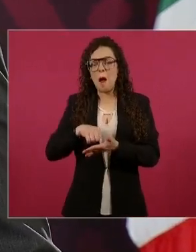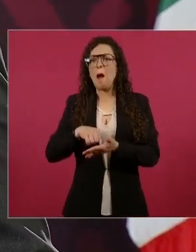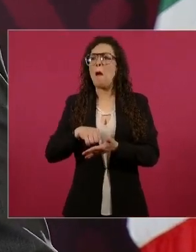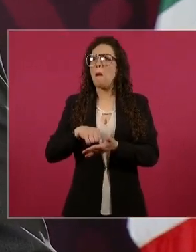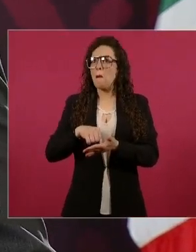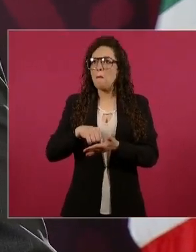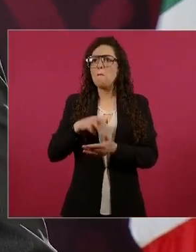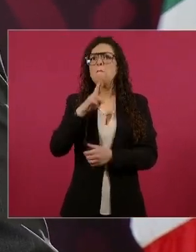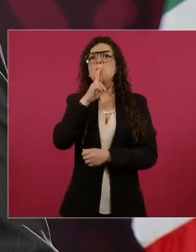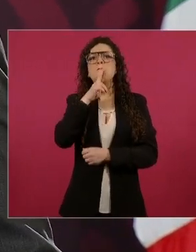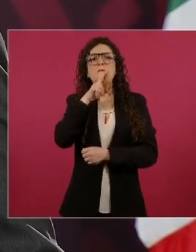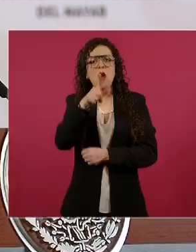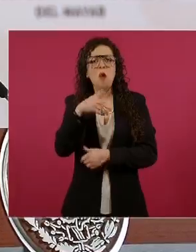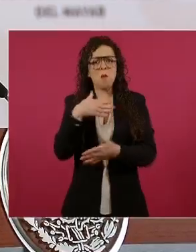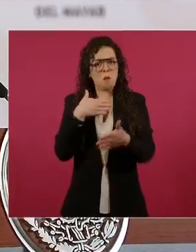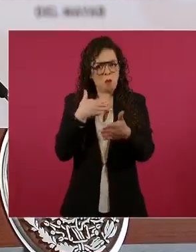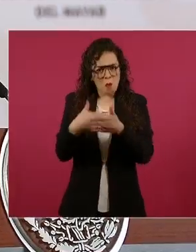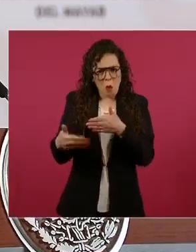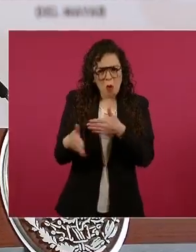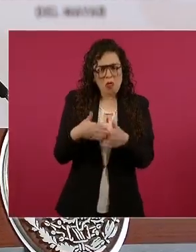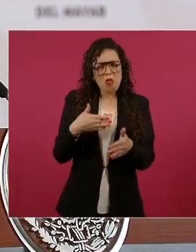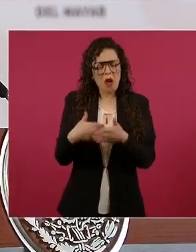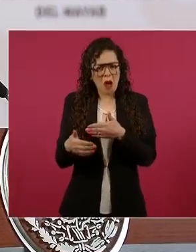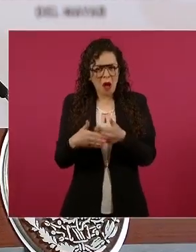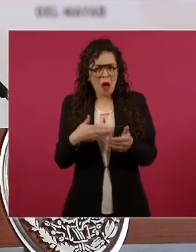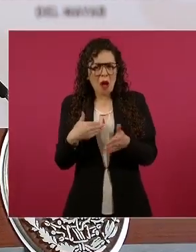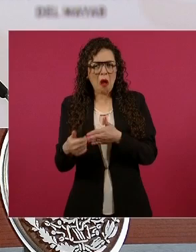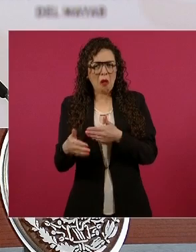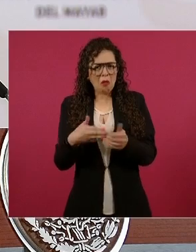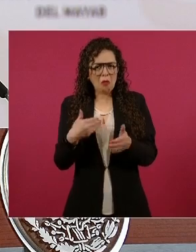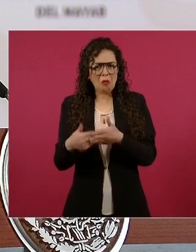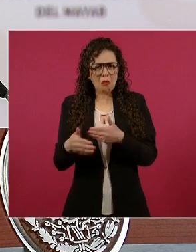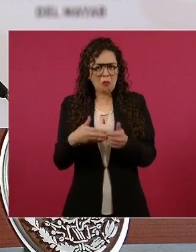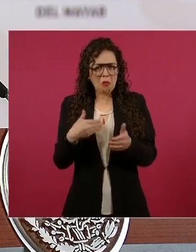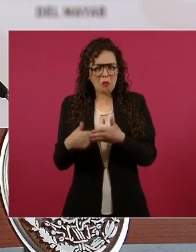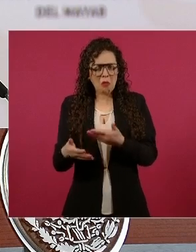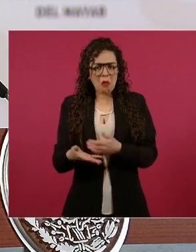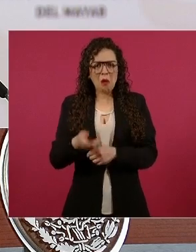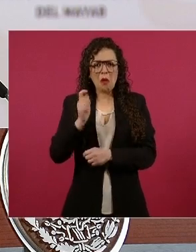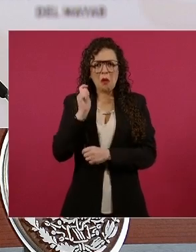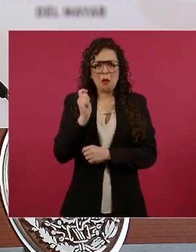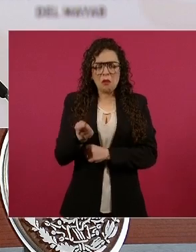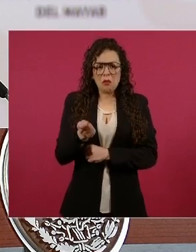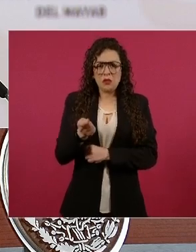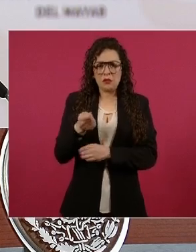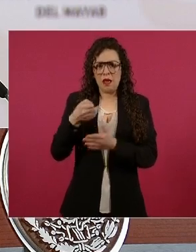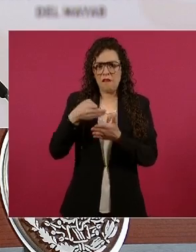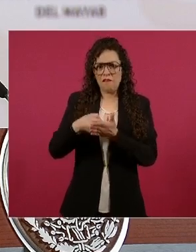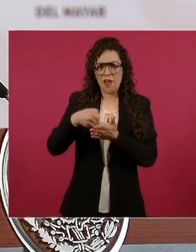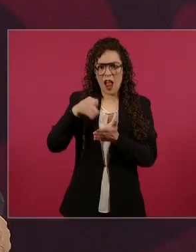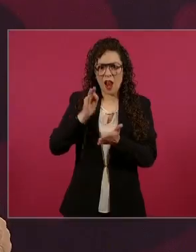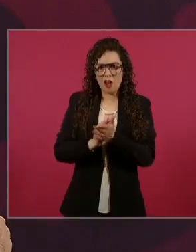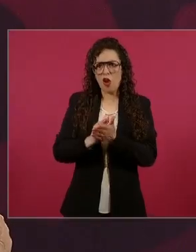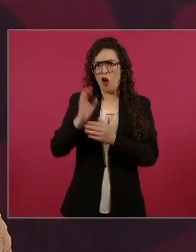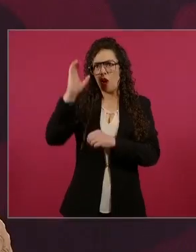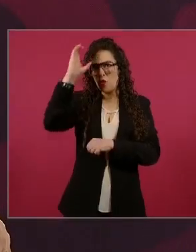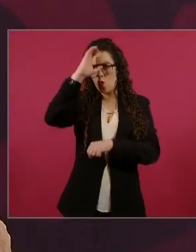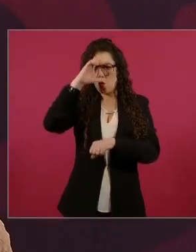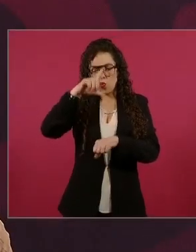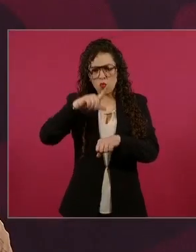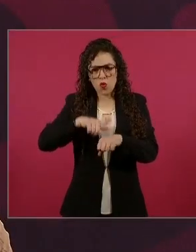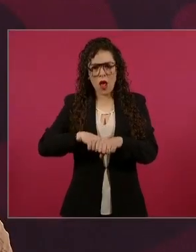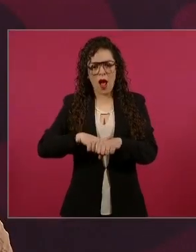y ya no mantener valores ni culturales